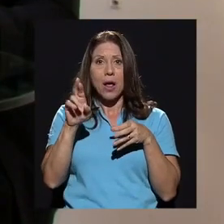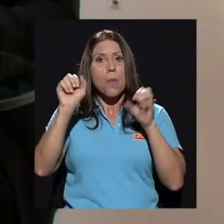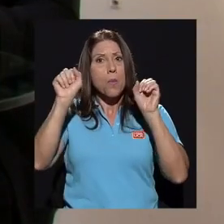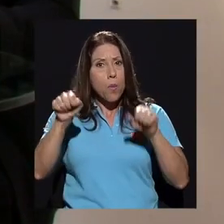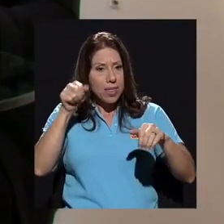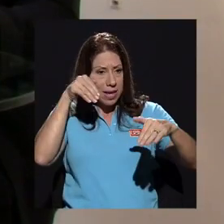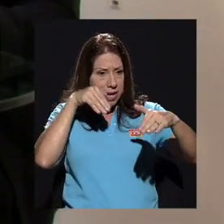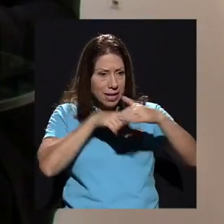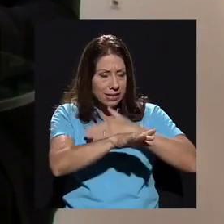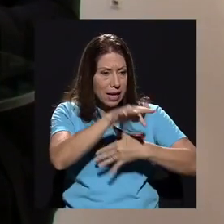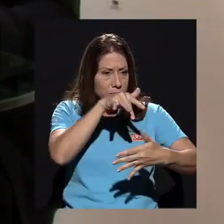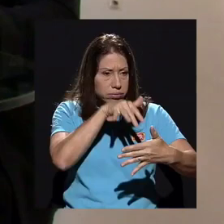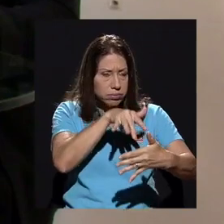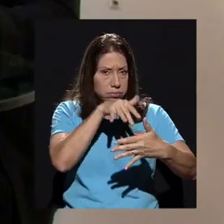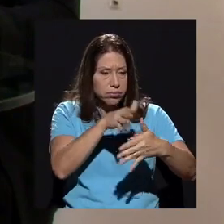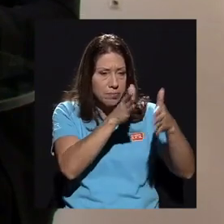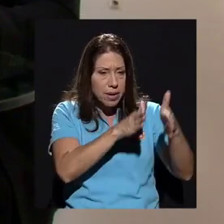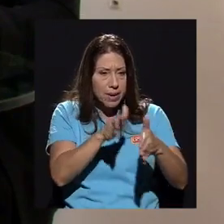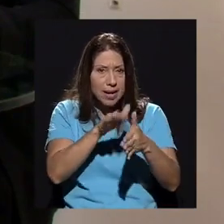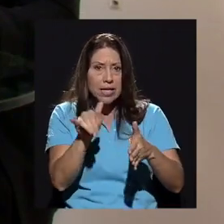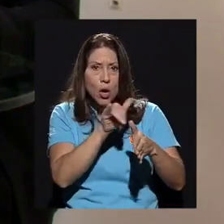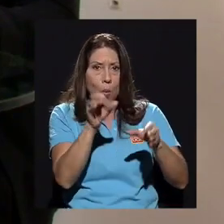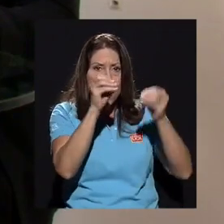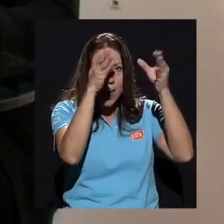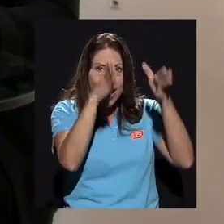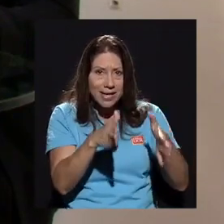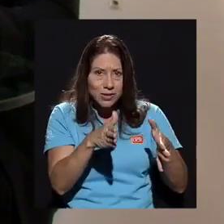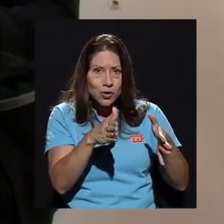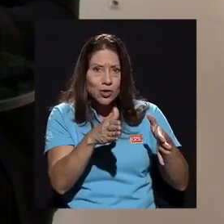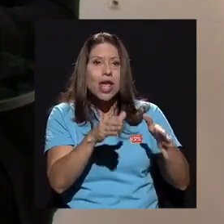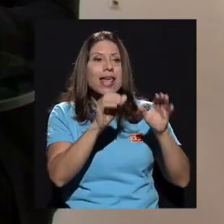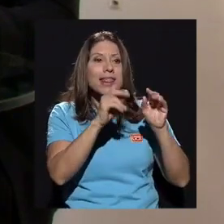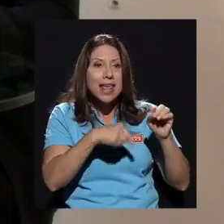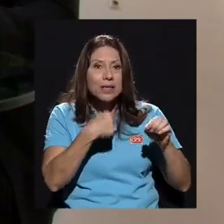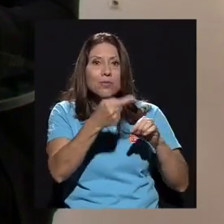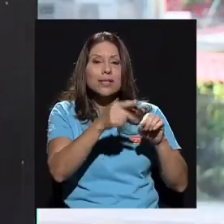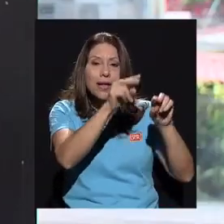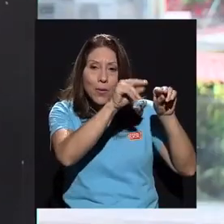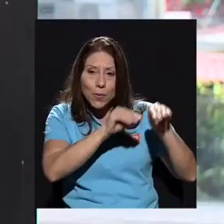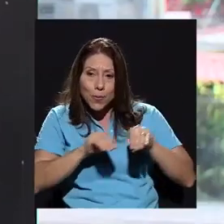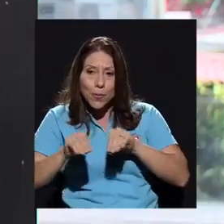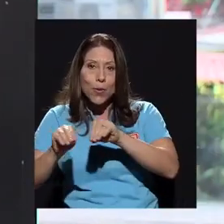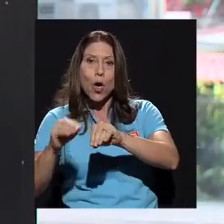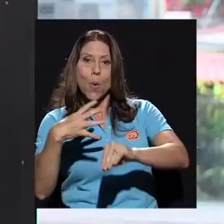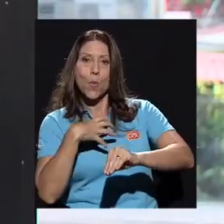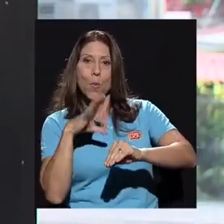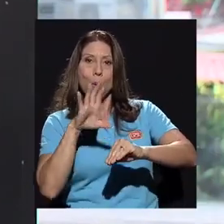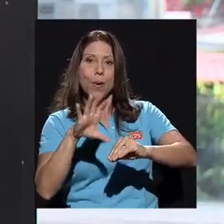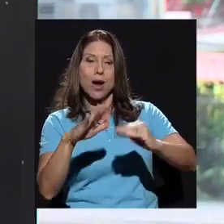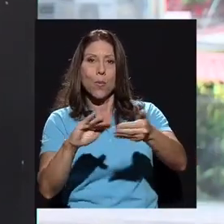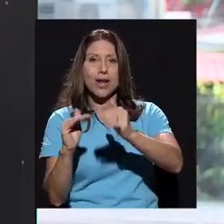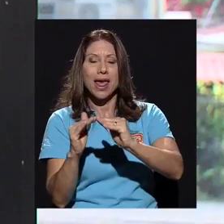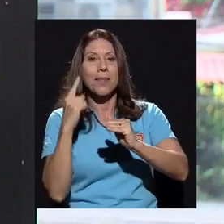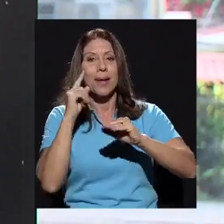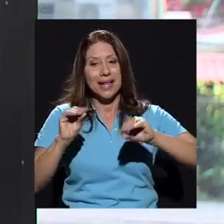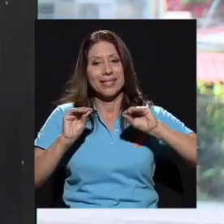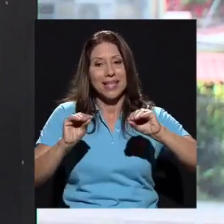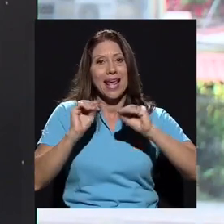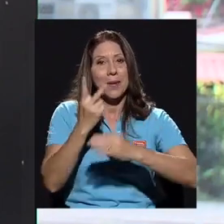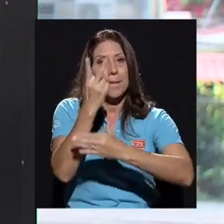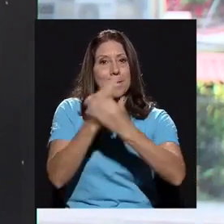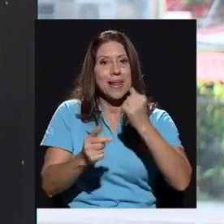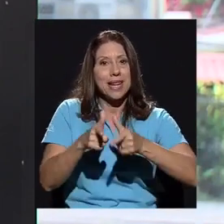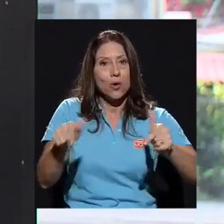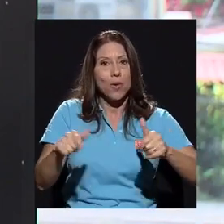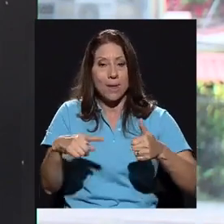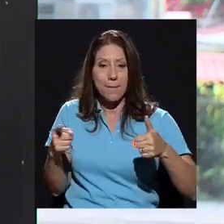maestros y profesores y regresar a sus comunidades a enseñar en una forma bilingüe. Eso sí, primer